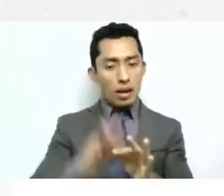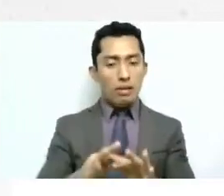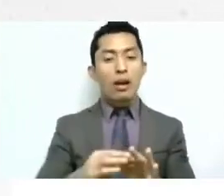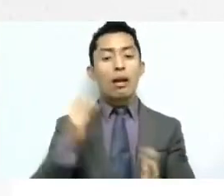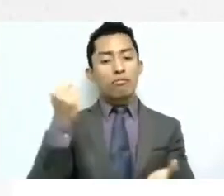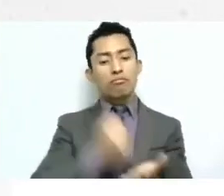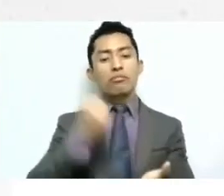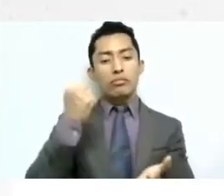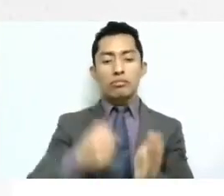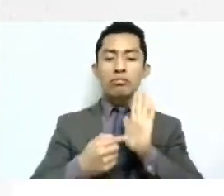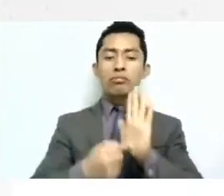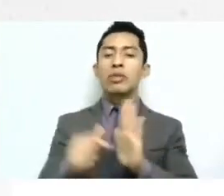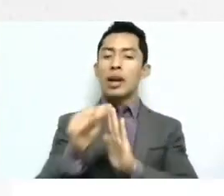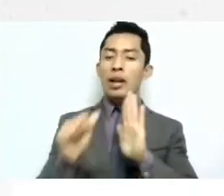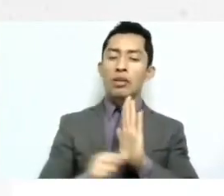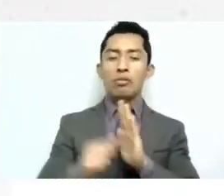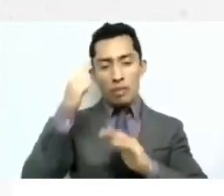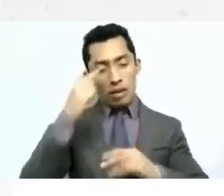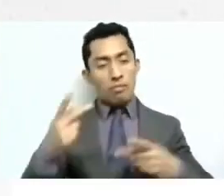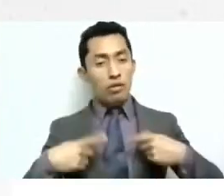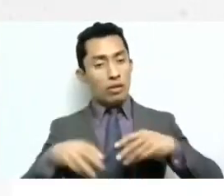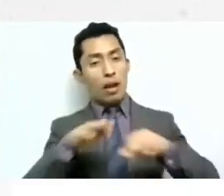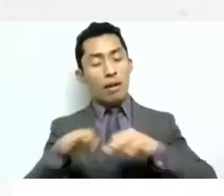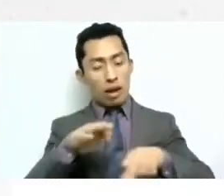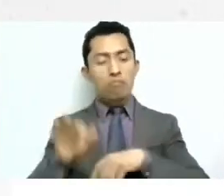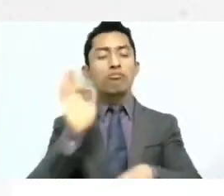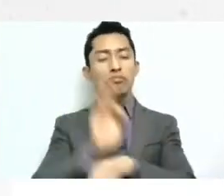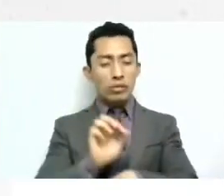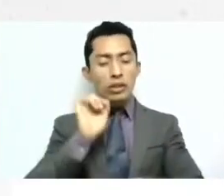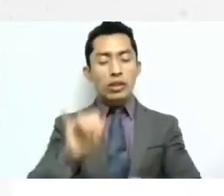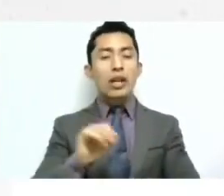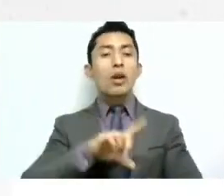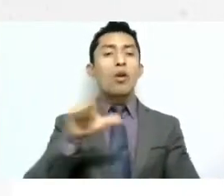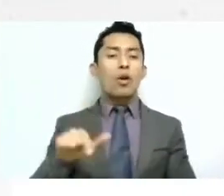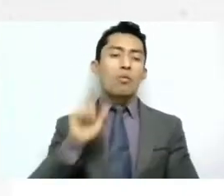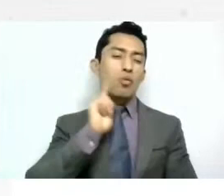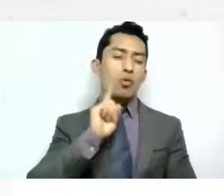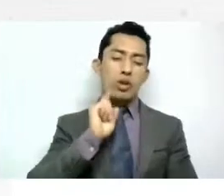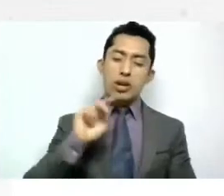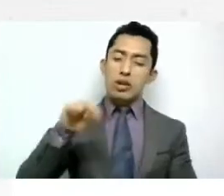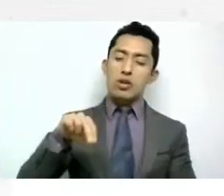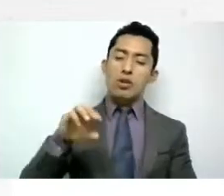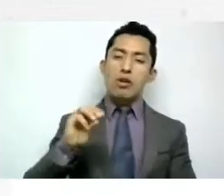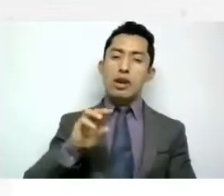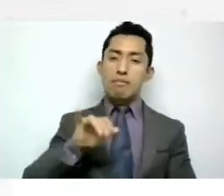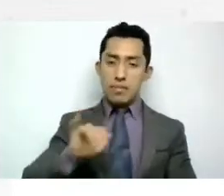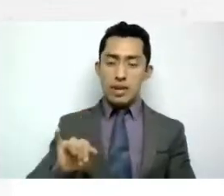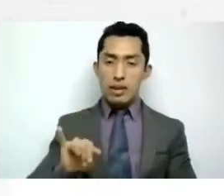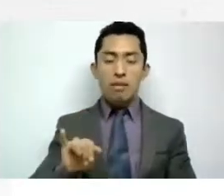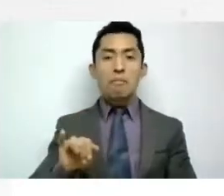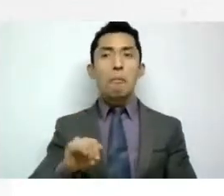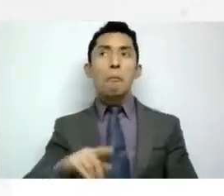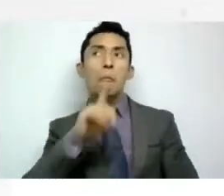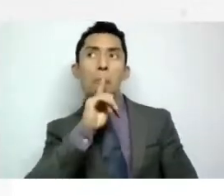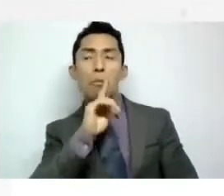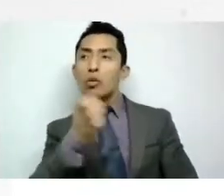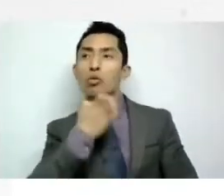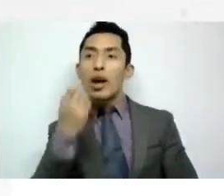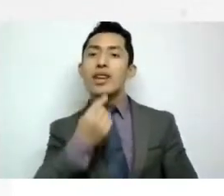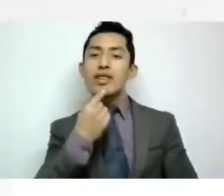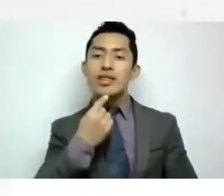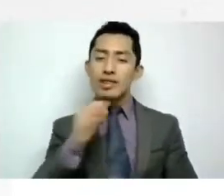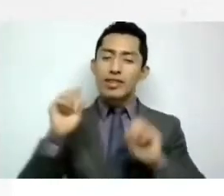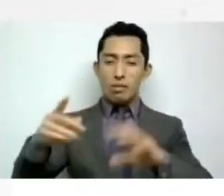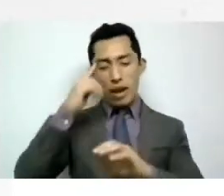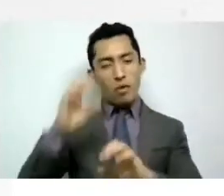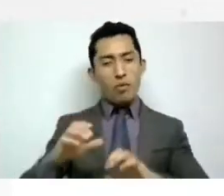bastante a los trabajadores y que después como decía 9000 pues no no estaba antes contemplado guarderías y que se fueron agregando